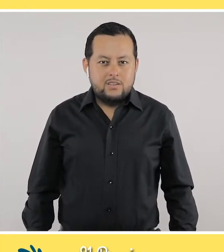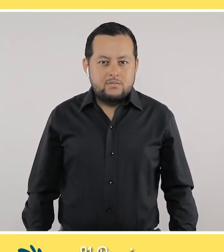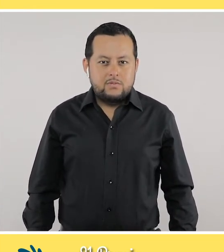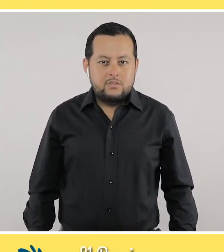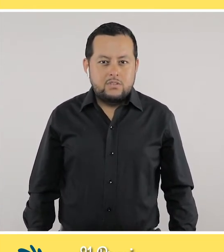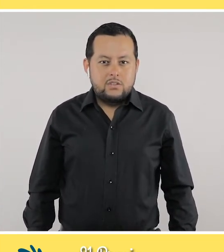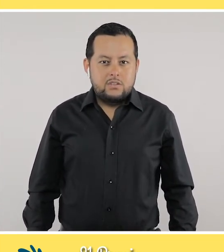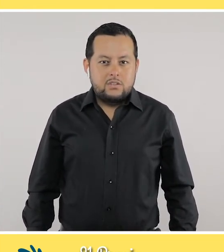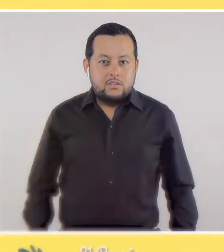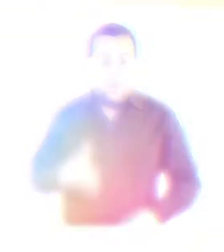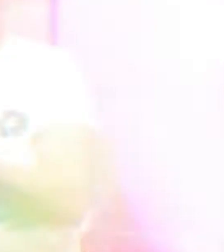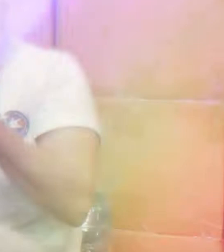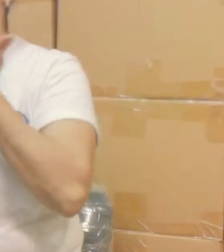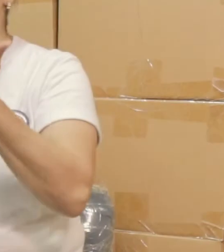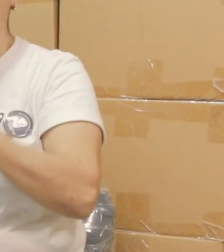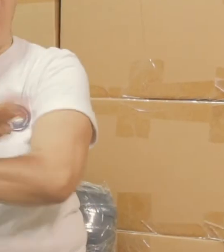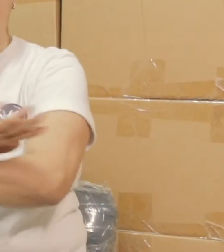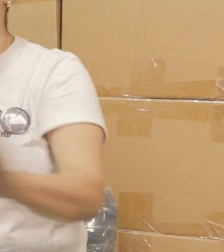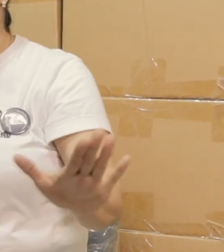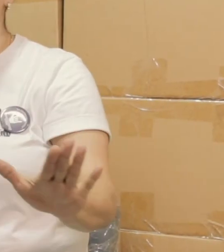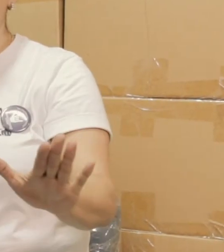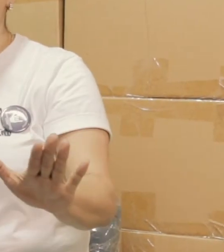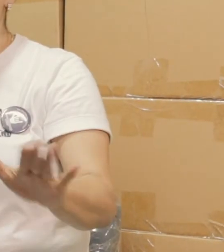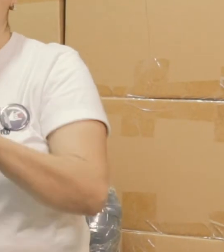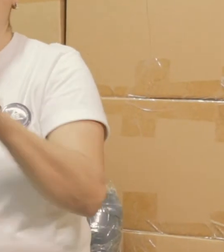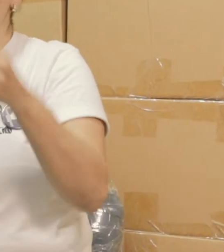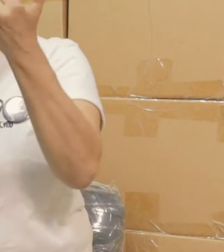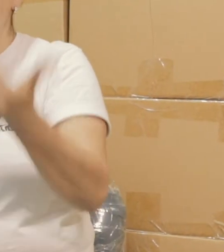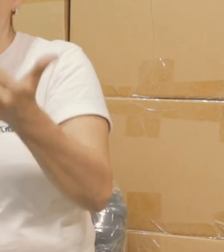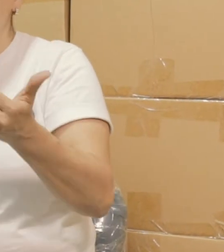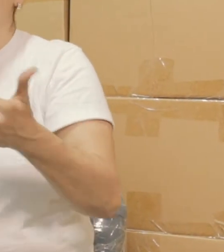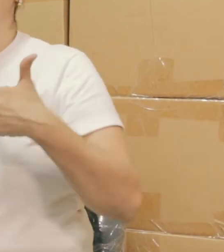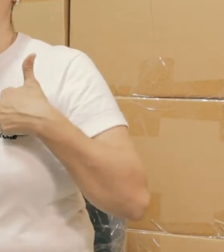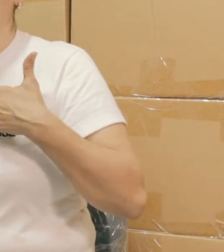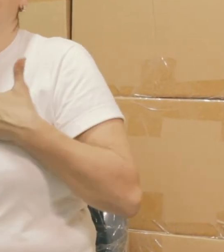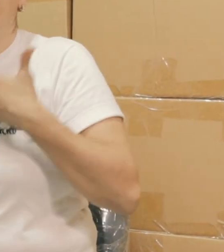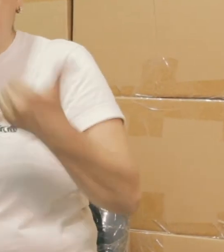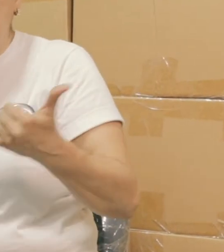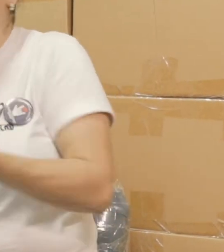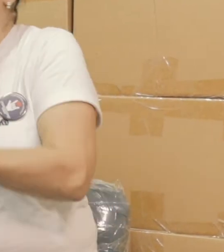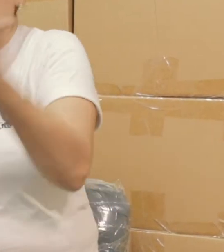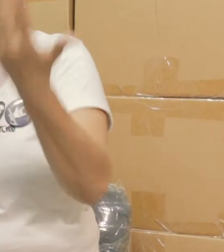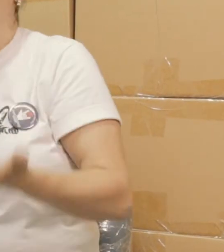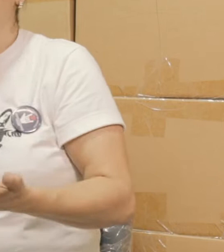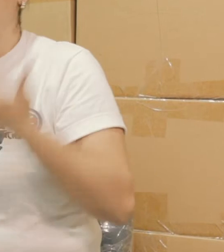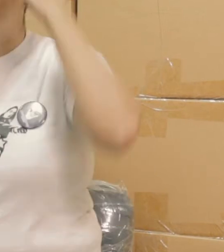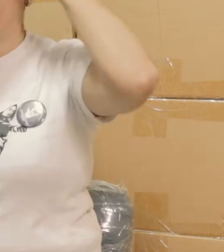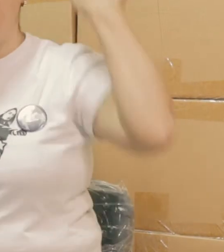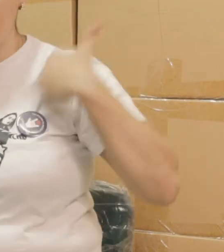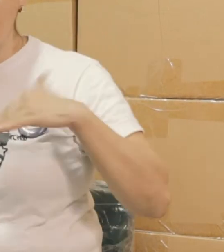Con el anterior jefe nunca se generó ese diálogo con nosotros, no había esa confianza, pero ahora me siento muy feliz,